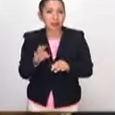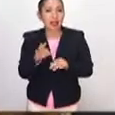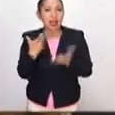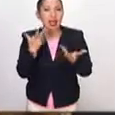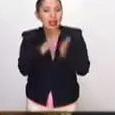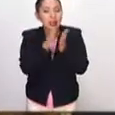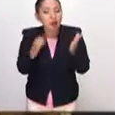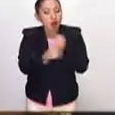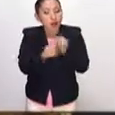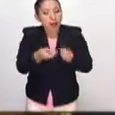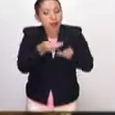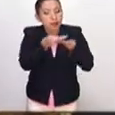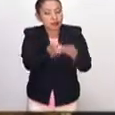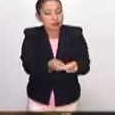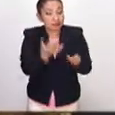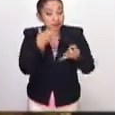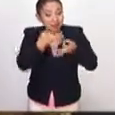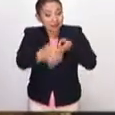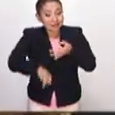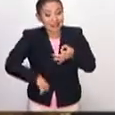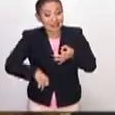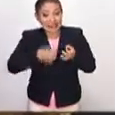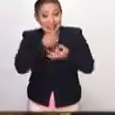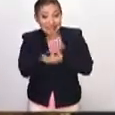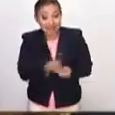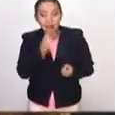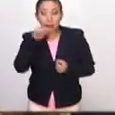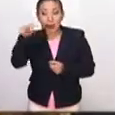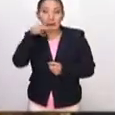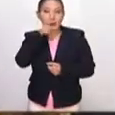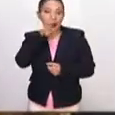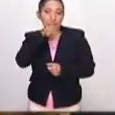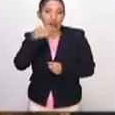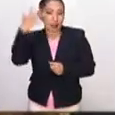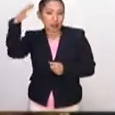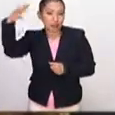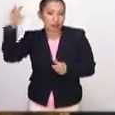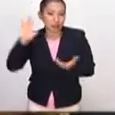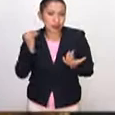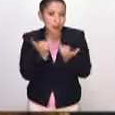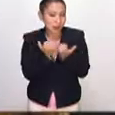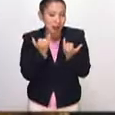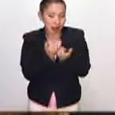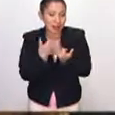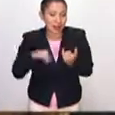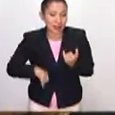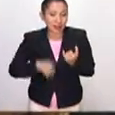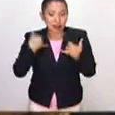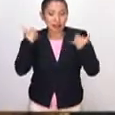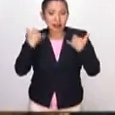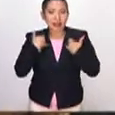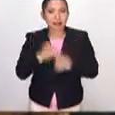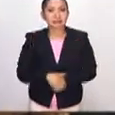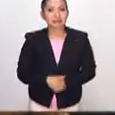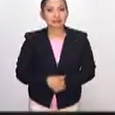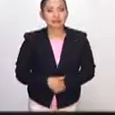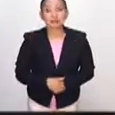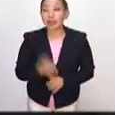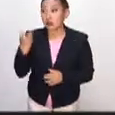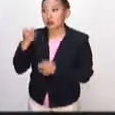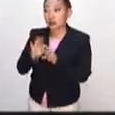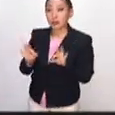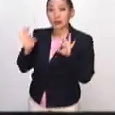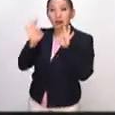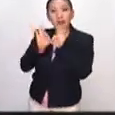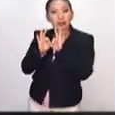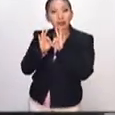puede ser un libro objeto, un momento atractivo para los pequeños, también lo es para nosotros como adultos, ¿no? Sí, Y para los jóvenes, por supuesto. Y es